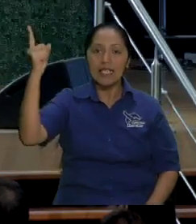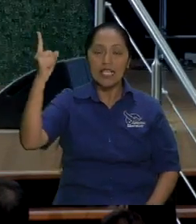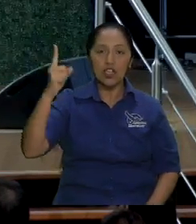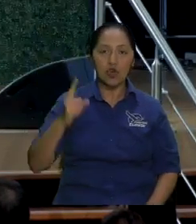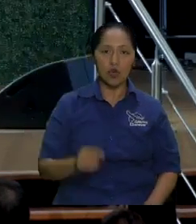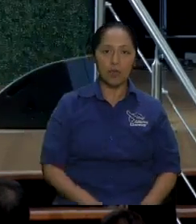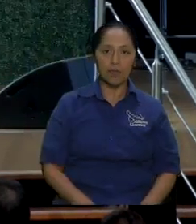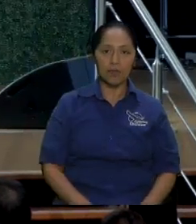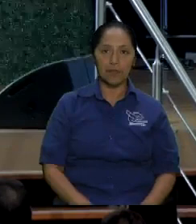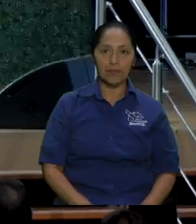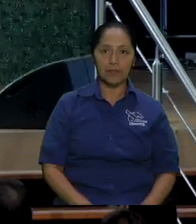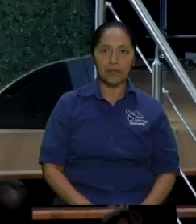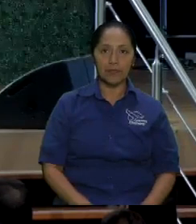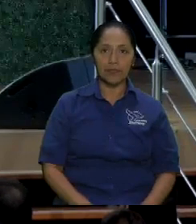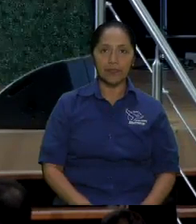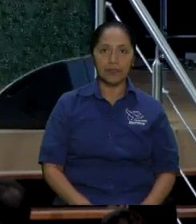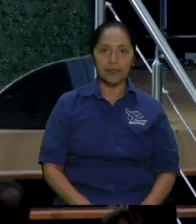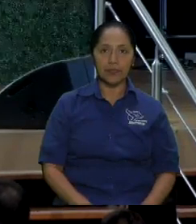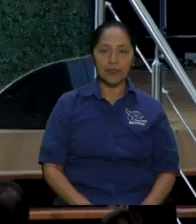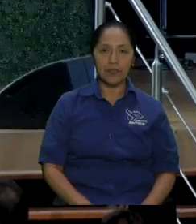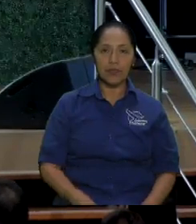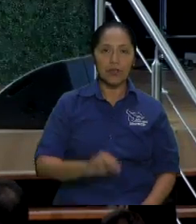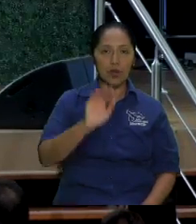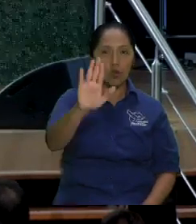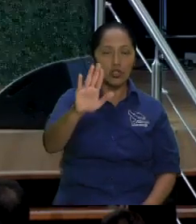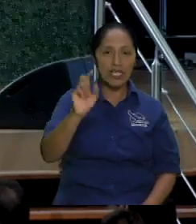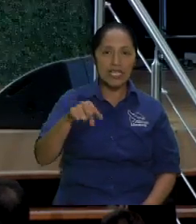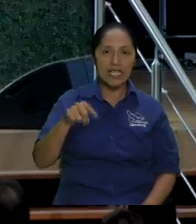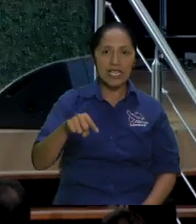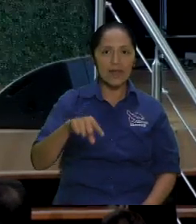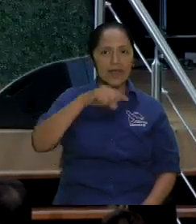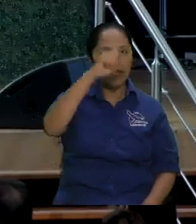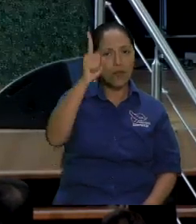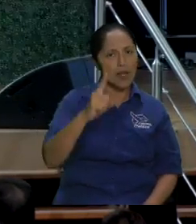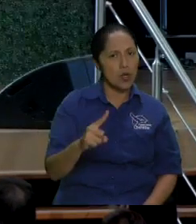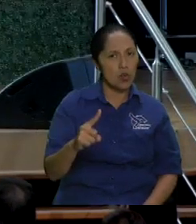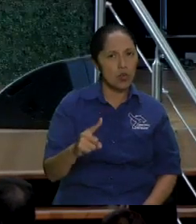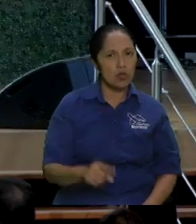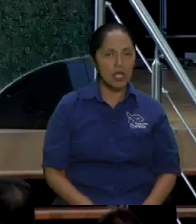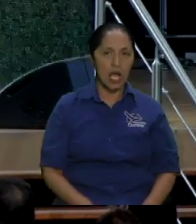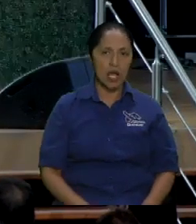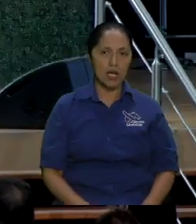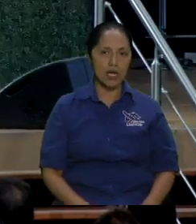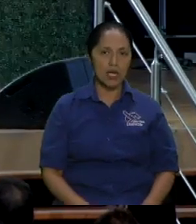hermano será que necesitan alguien que les barra por acá por favor es para el señor